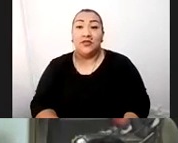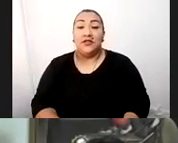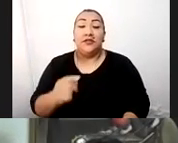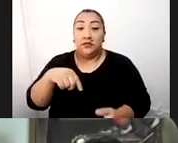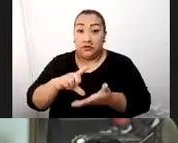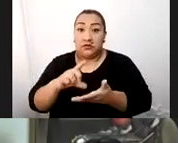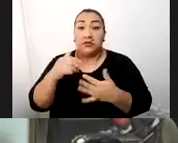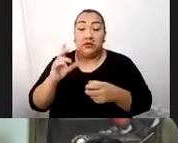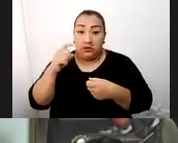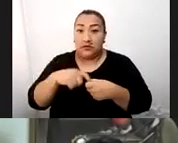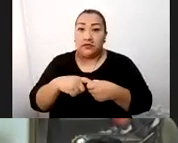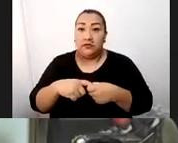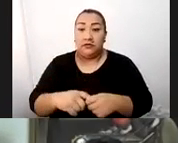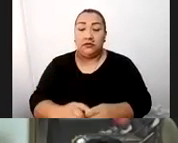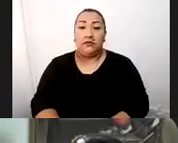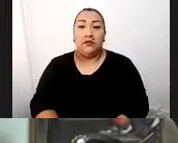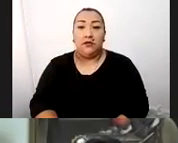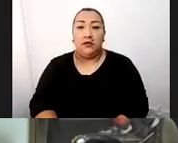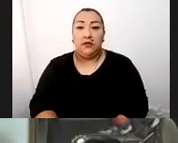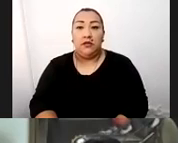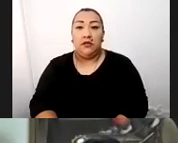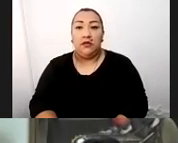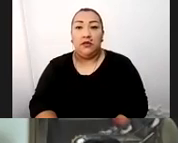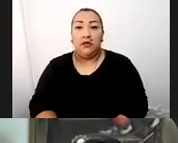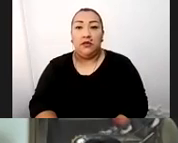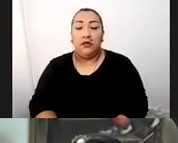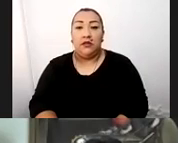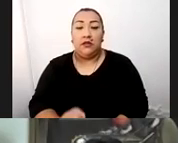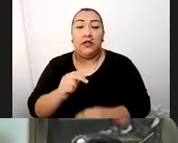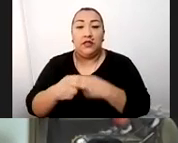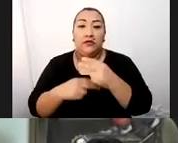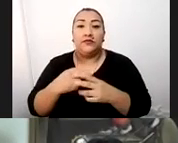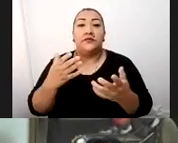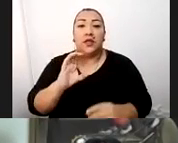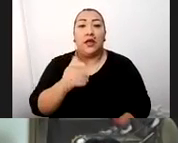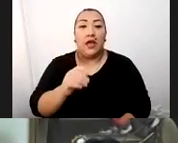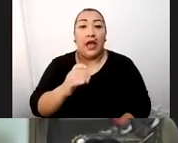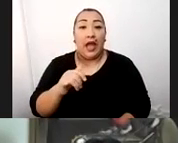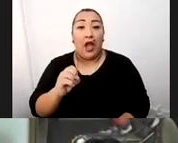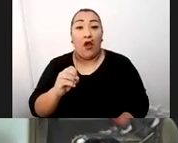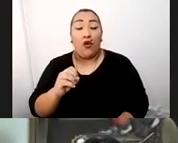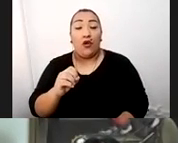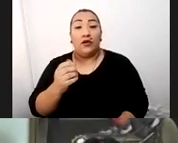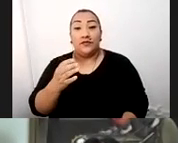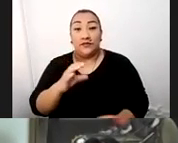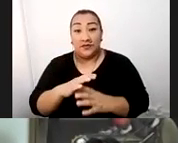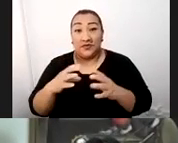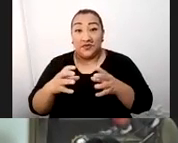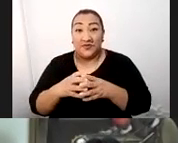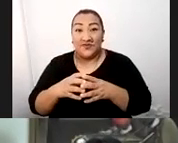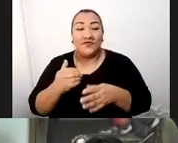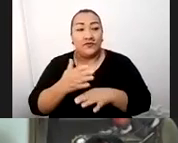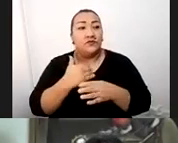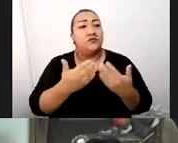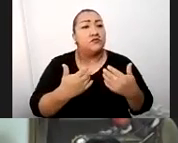hemos participado en un concurso nacional de cacao, que también hemos obtenido en primeros lugares. Y el día